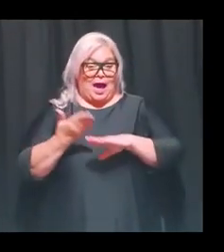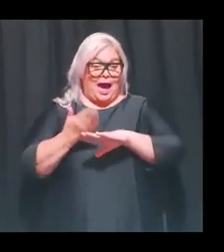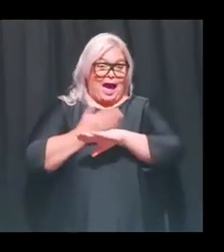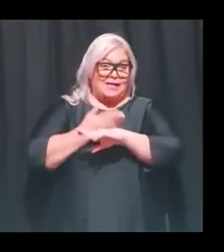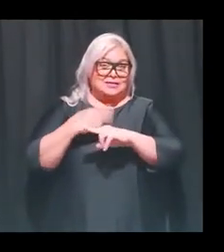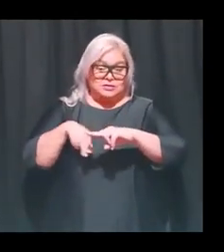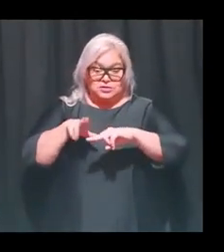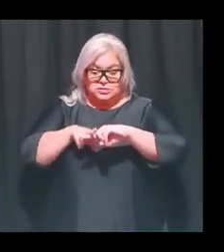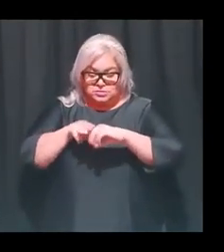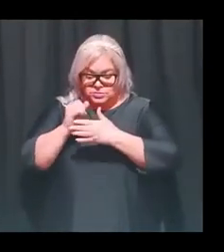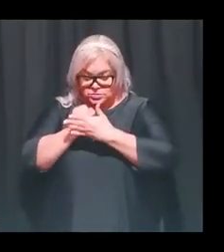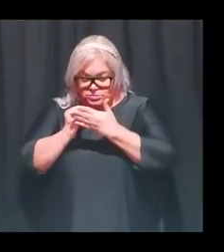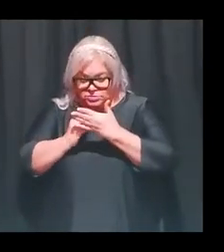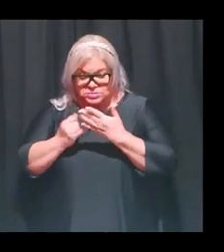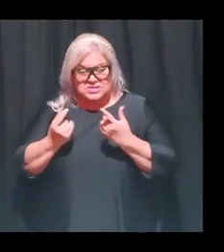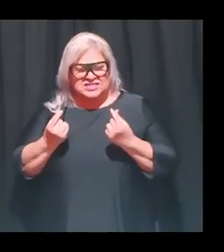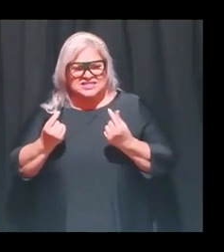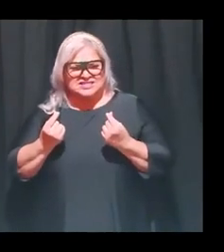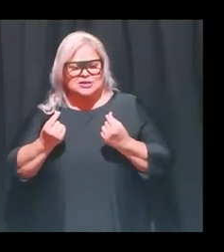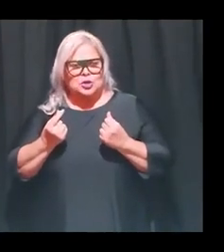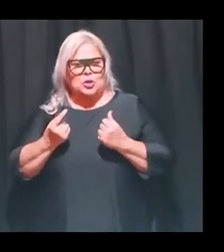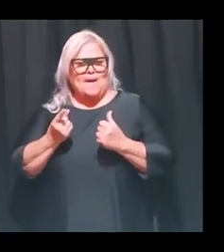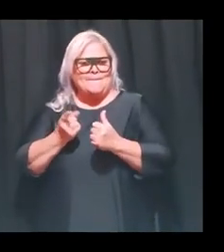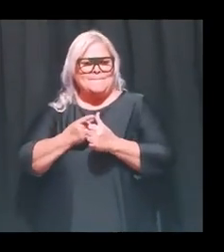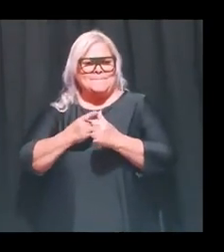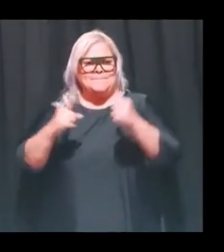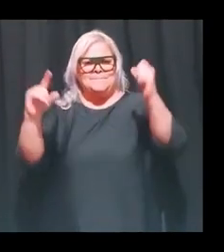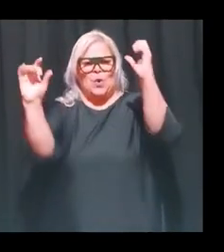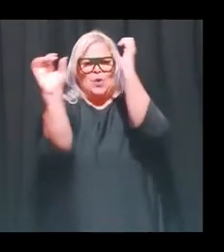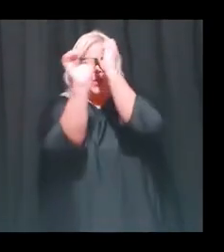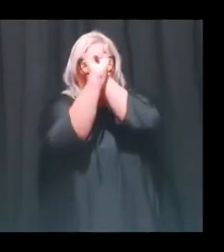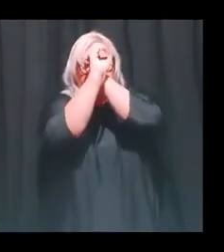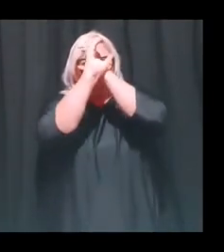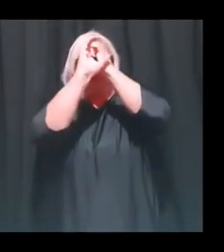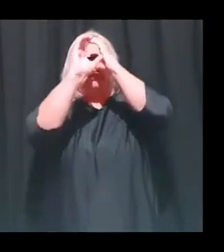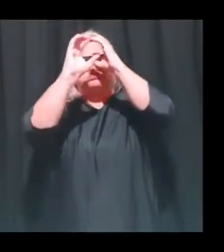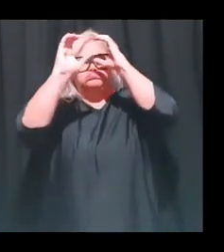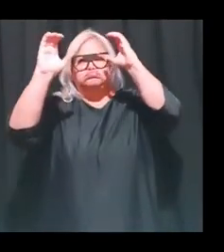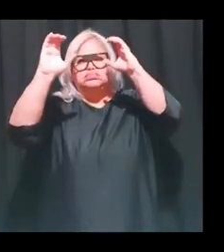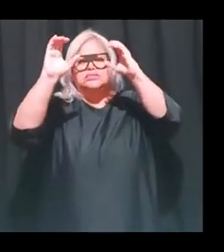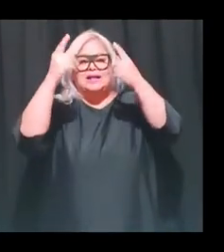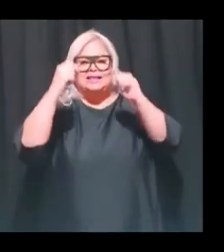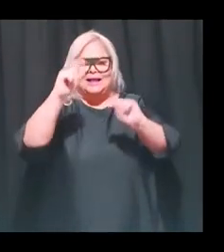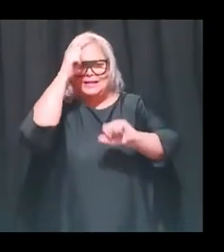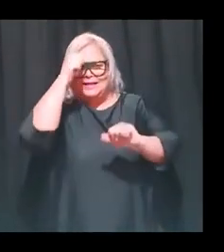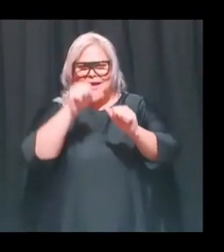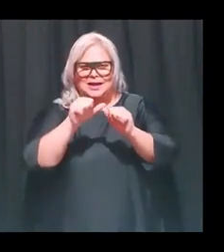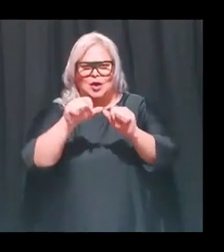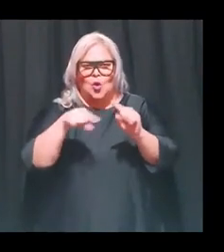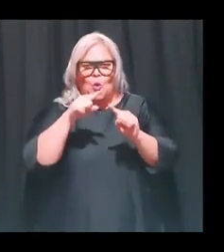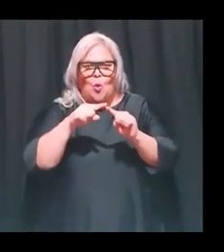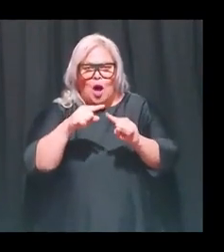a dibujar, transportarnos a ese momento, a ese último momento en donde nosotros sentimos un montón de enojo.